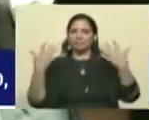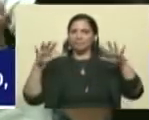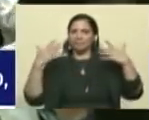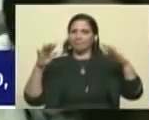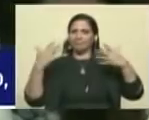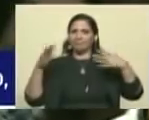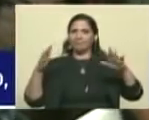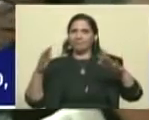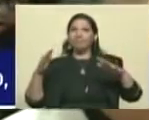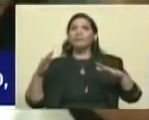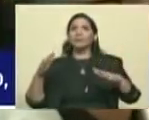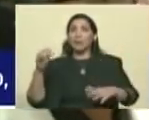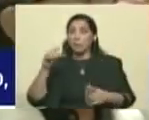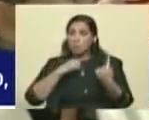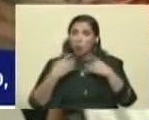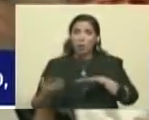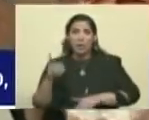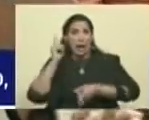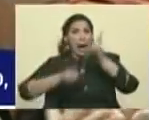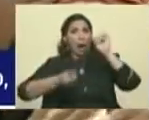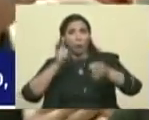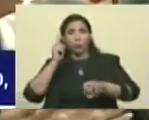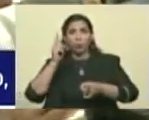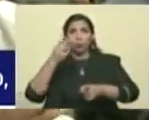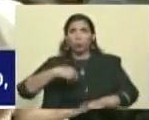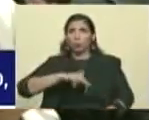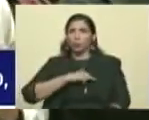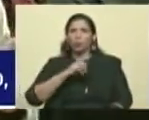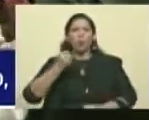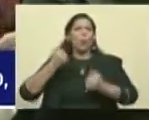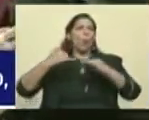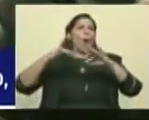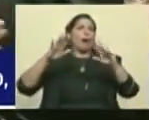va a caer uno de nosotros. ¿Cuántos han caído?